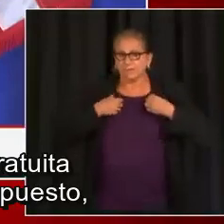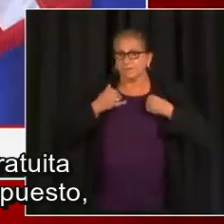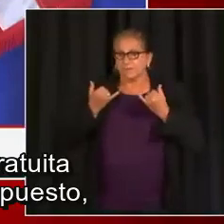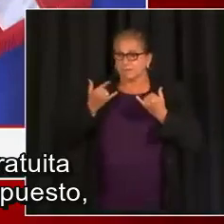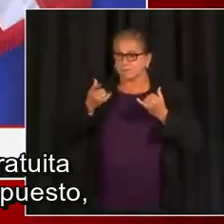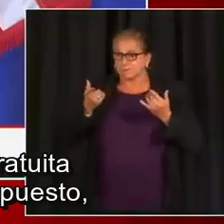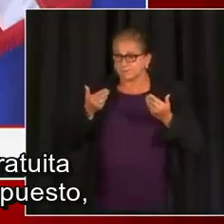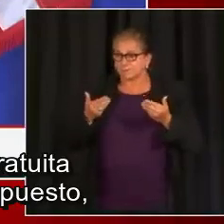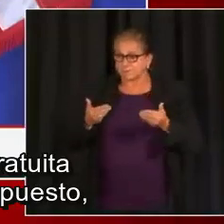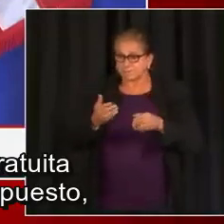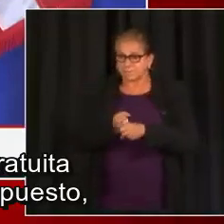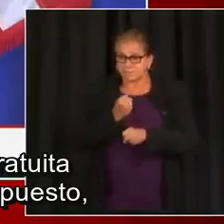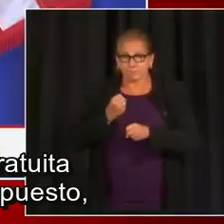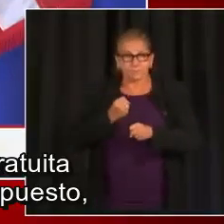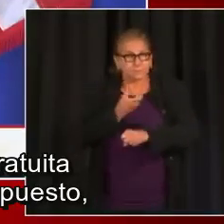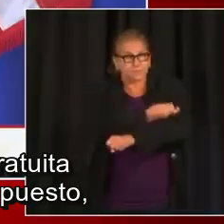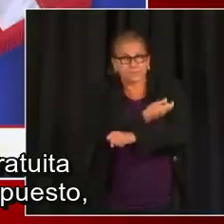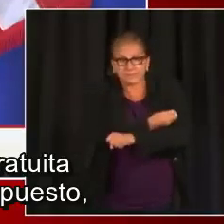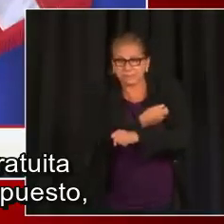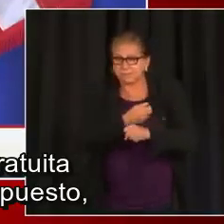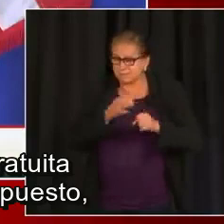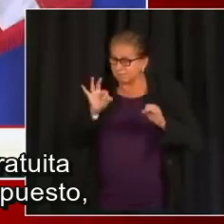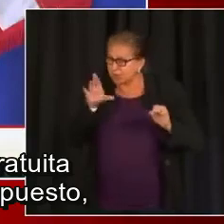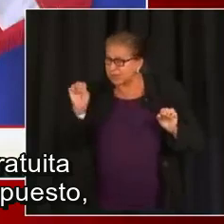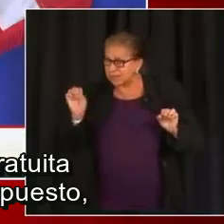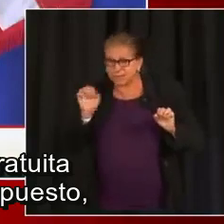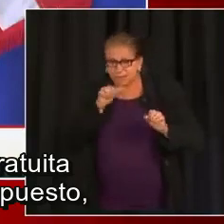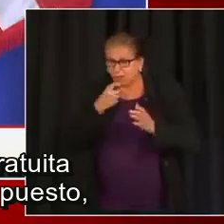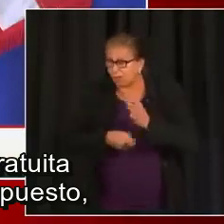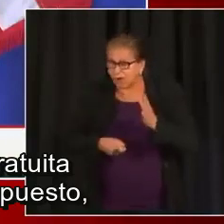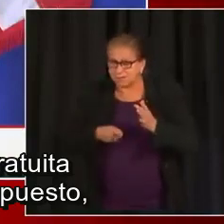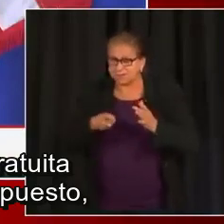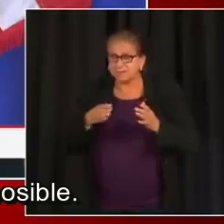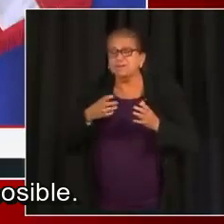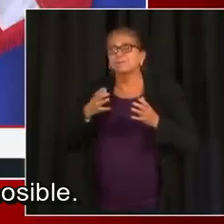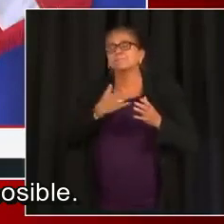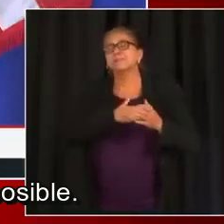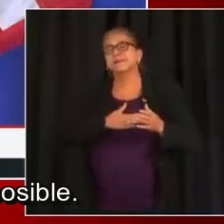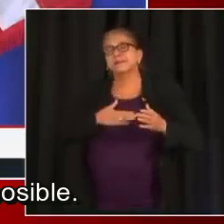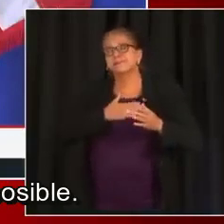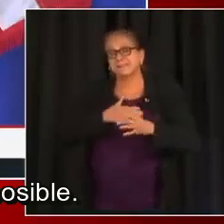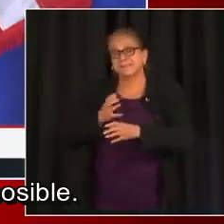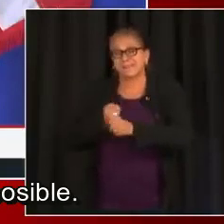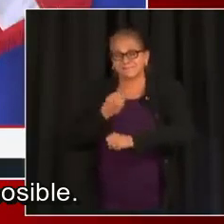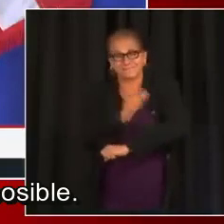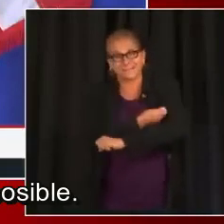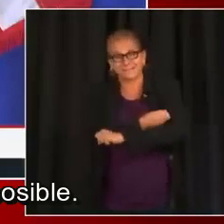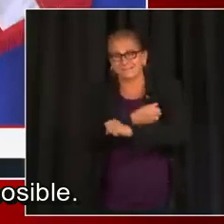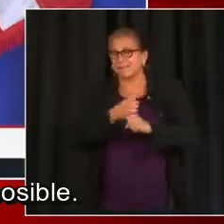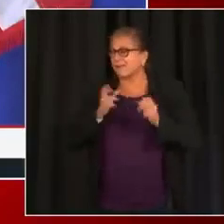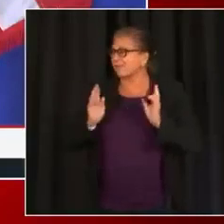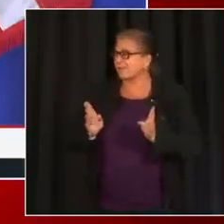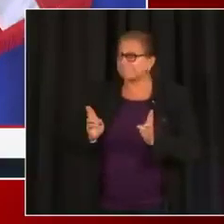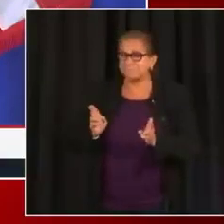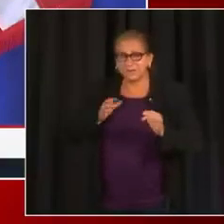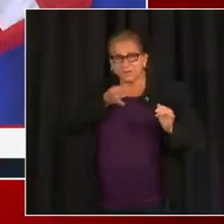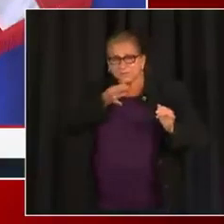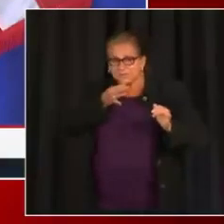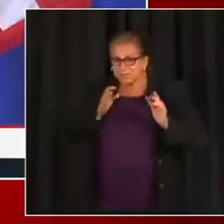y no se han puesto su vacuna contra la COVID gratuita, queremos que lo hagan lo más pronto posible.